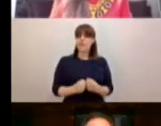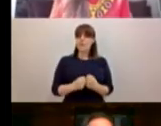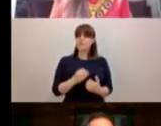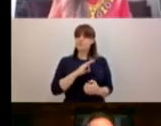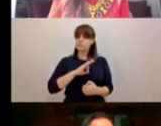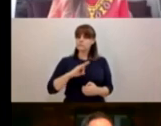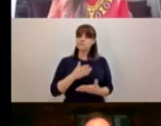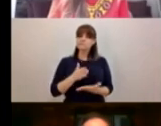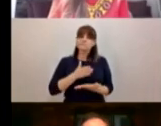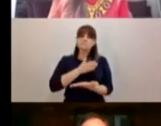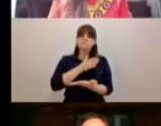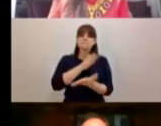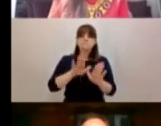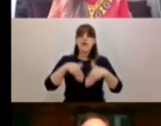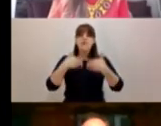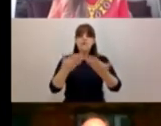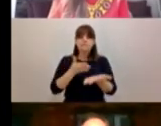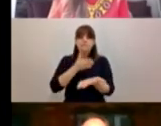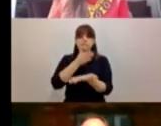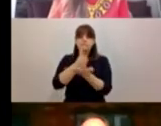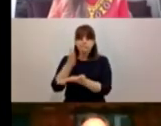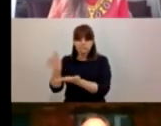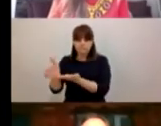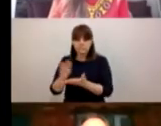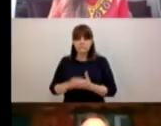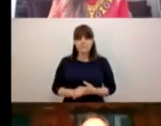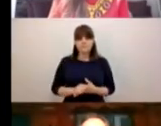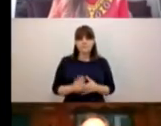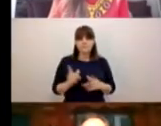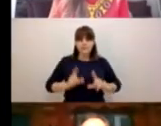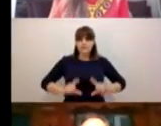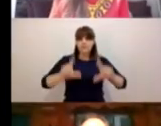Si son tan amables de cambiar la...